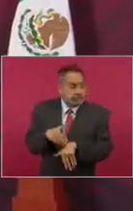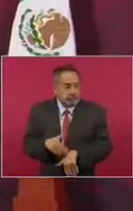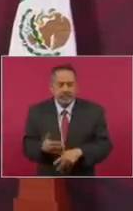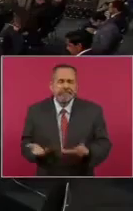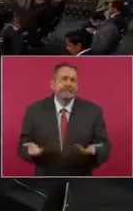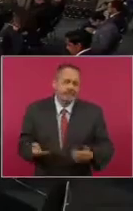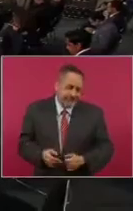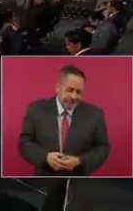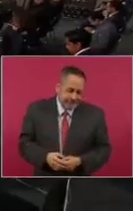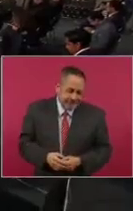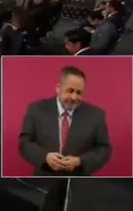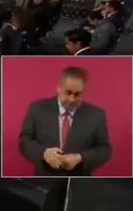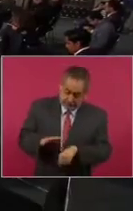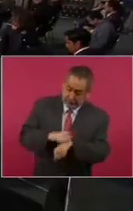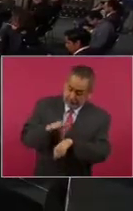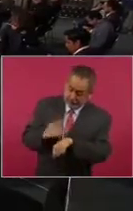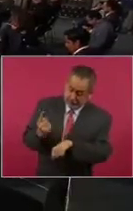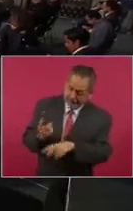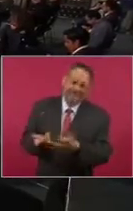Pero bueno,